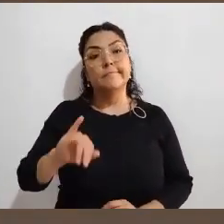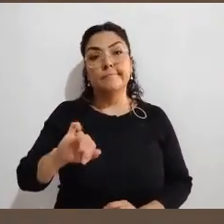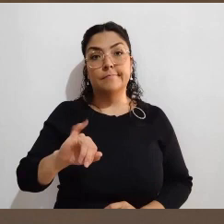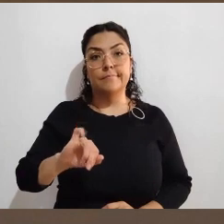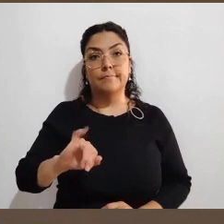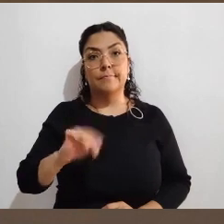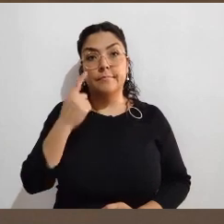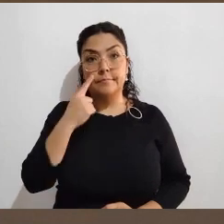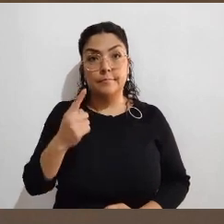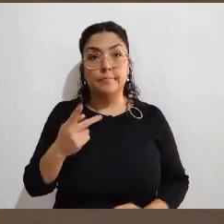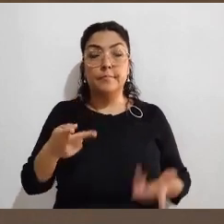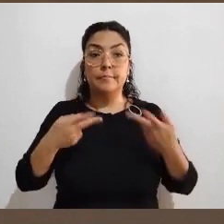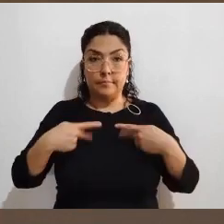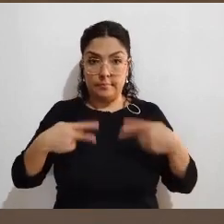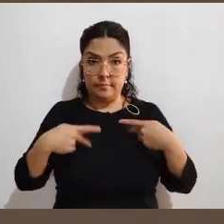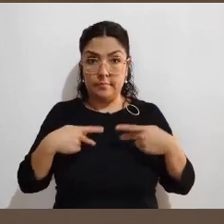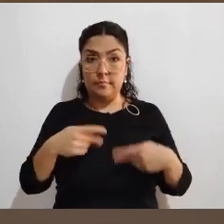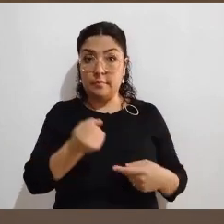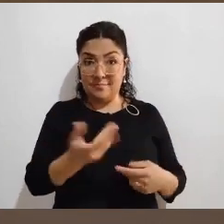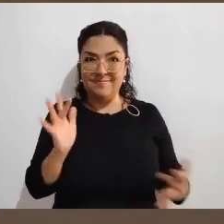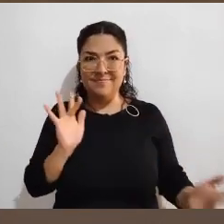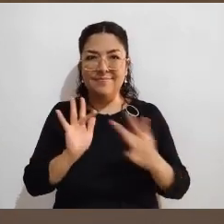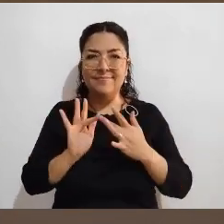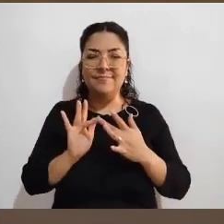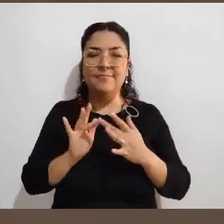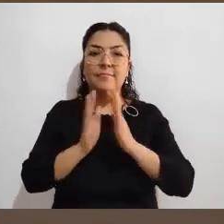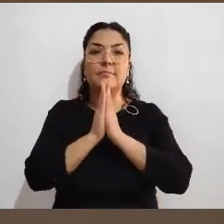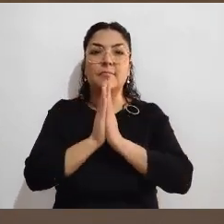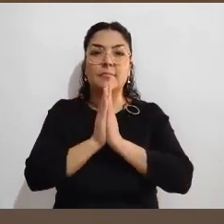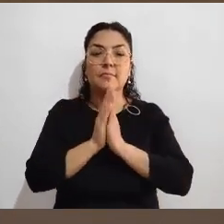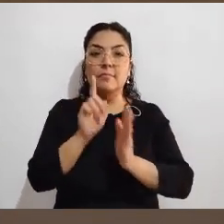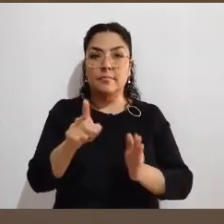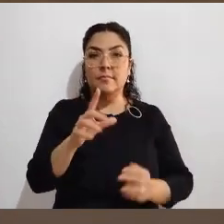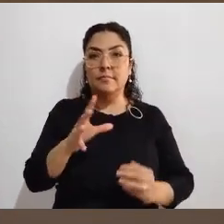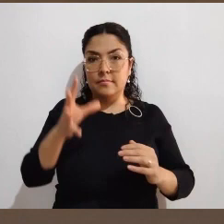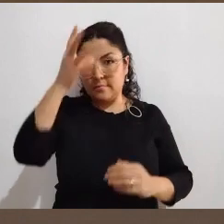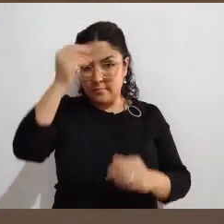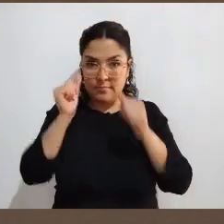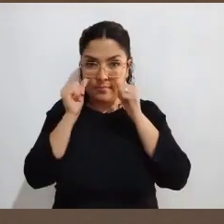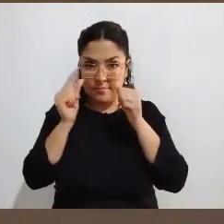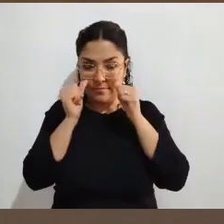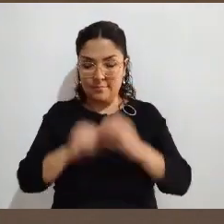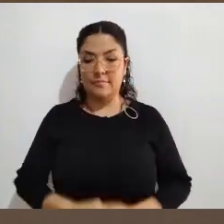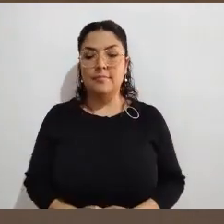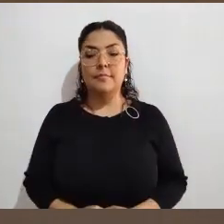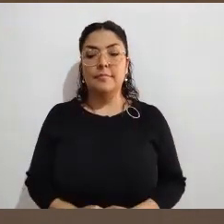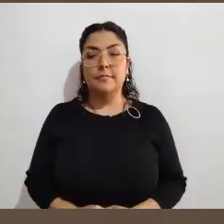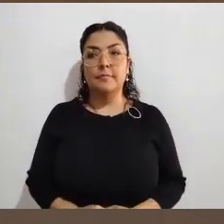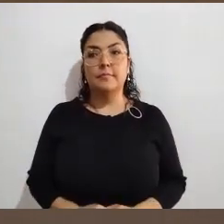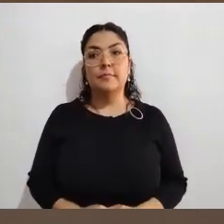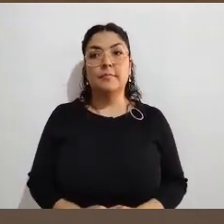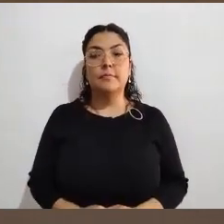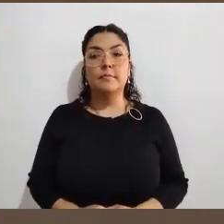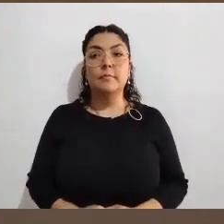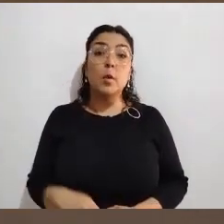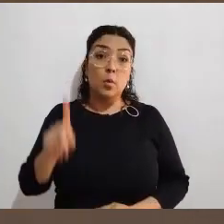manifestarle a las personas que nos hacen el favor de seguirnos que hay que cumplir algunos requisitos básicos para poder